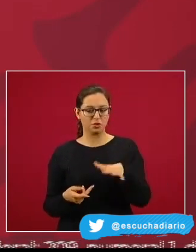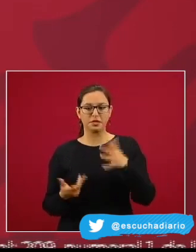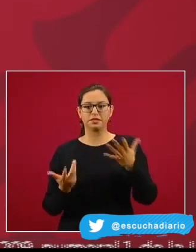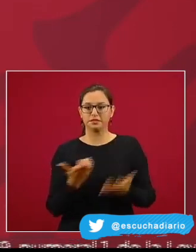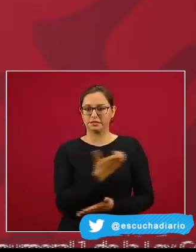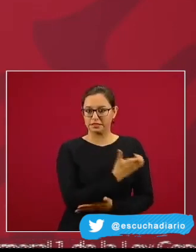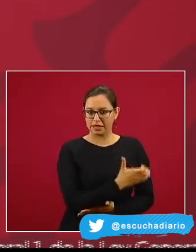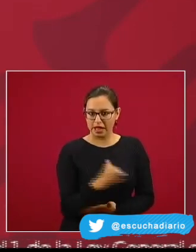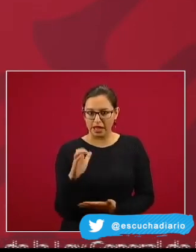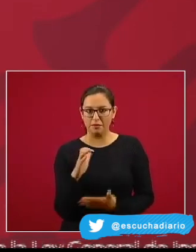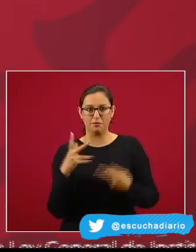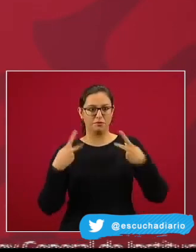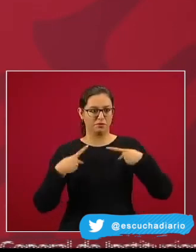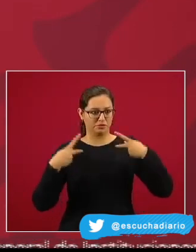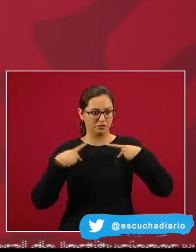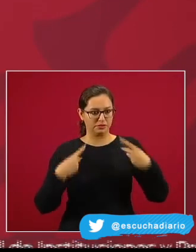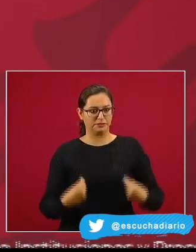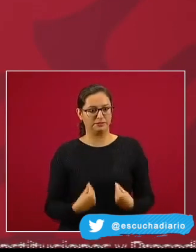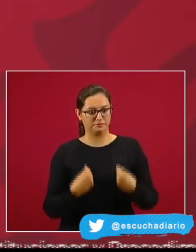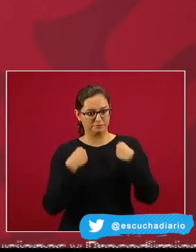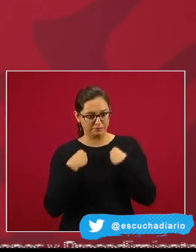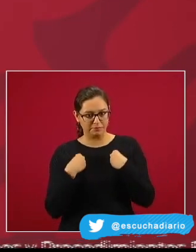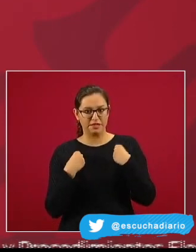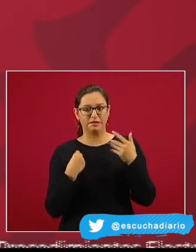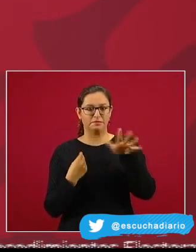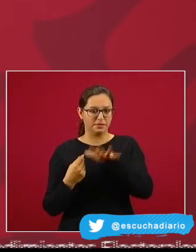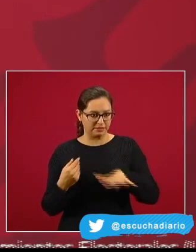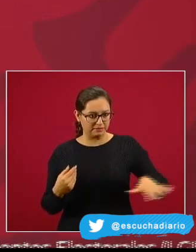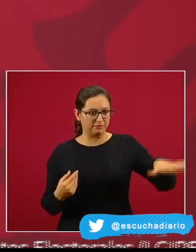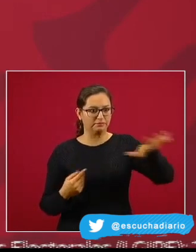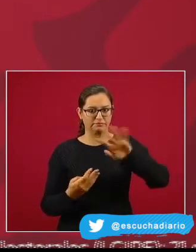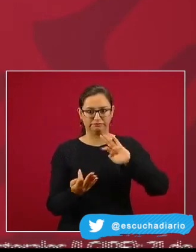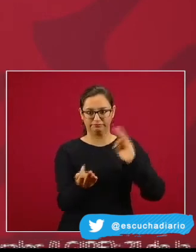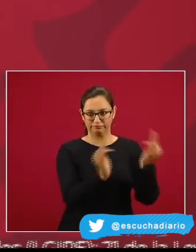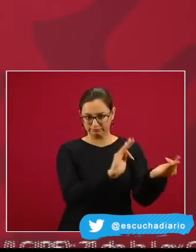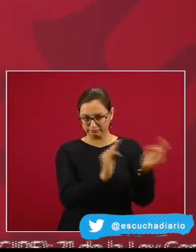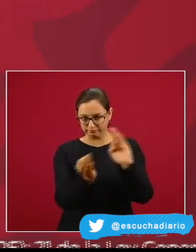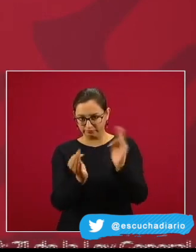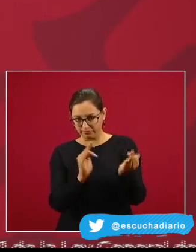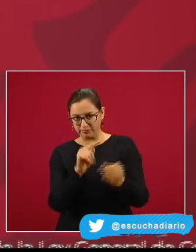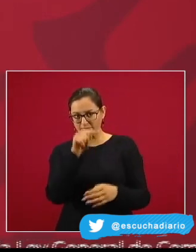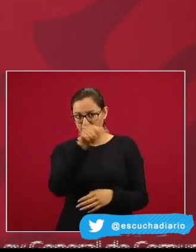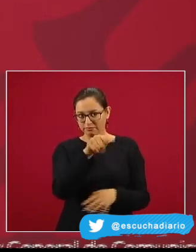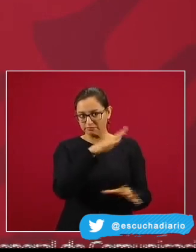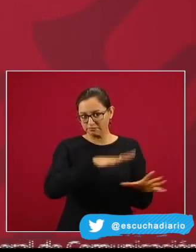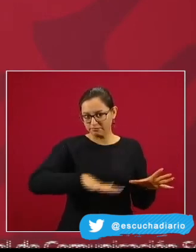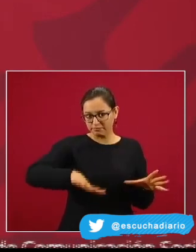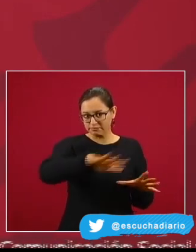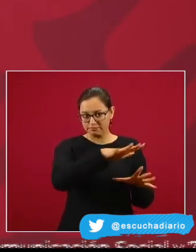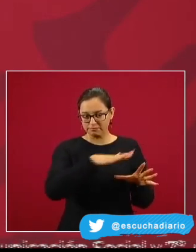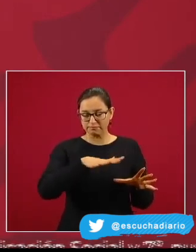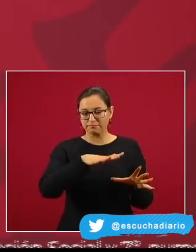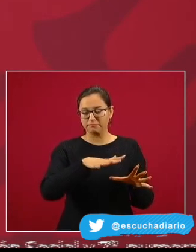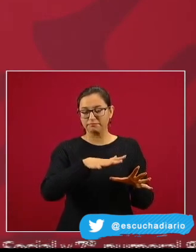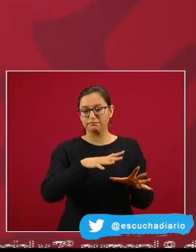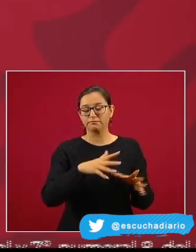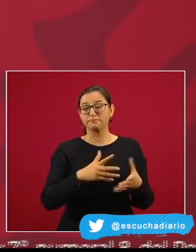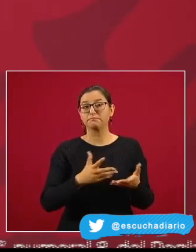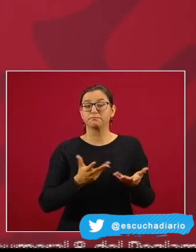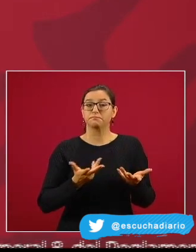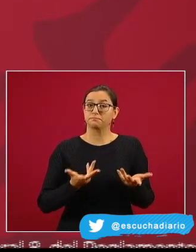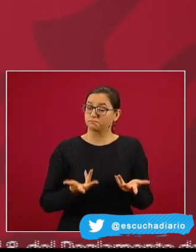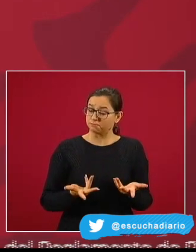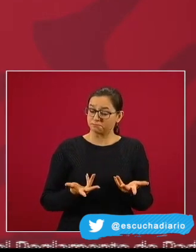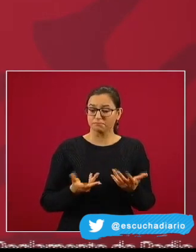proyecto de la planta termoeléctrica en Morelos. Se espera que esté concluida a finales de 2020. Esta planta está operada totalmente